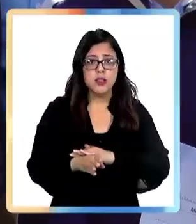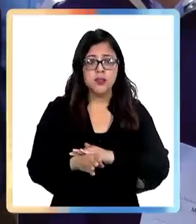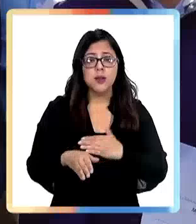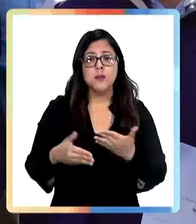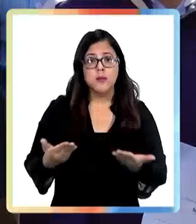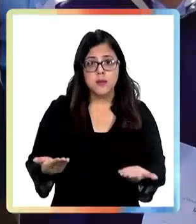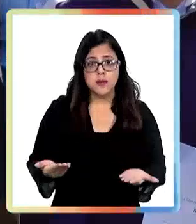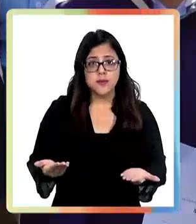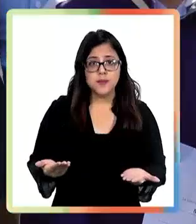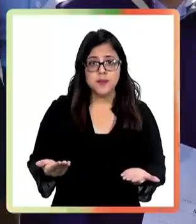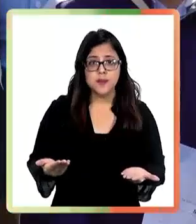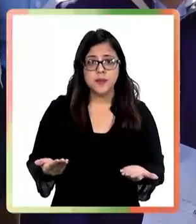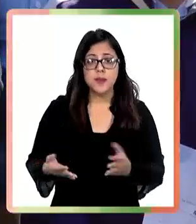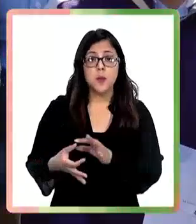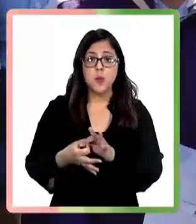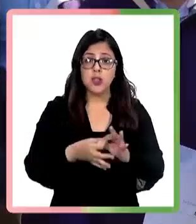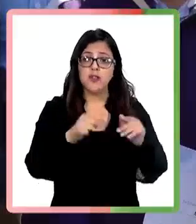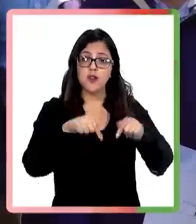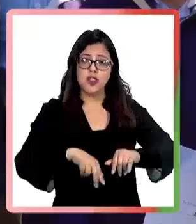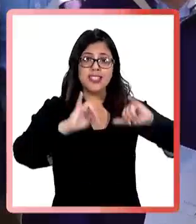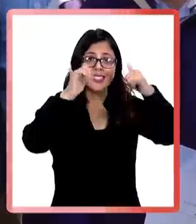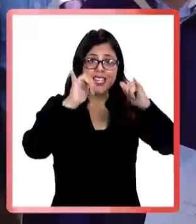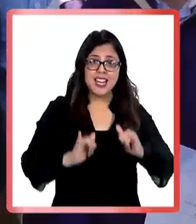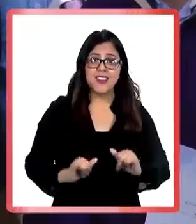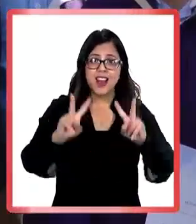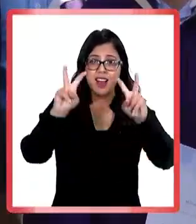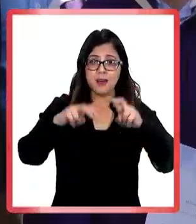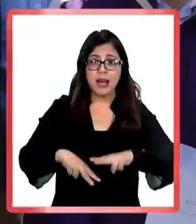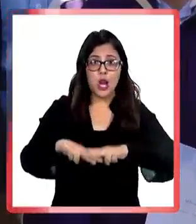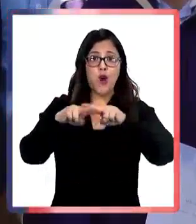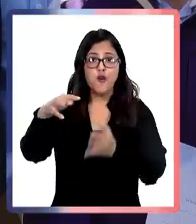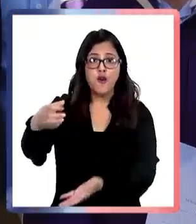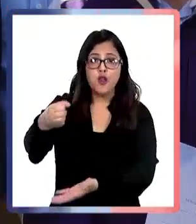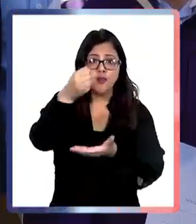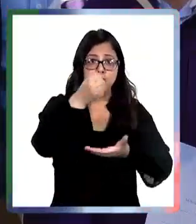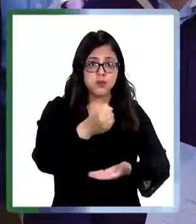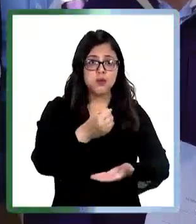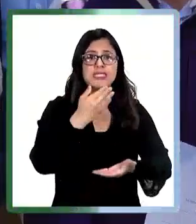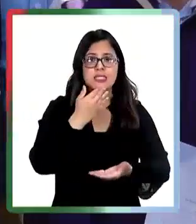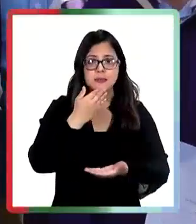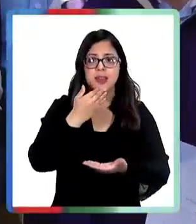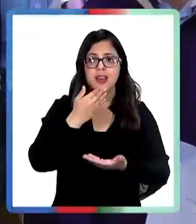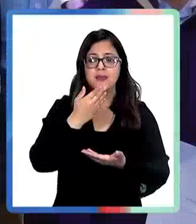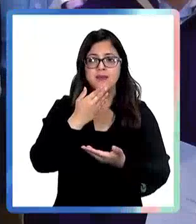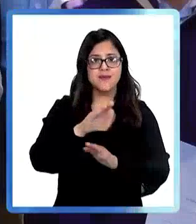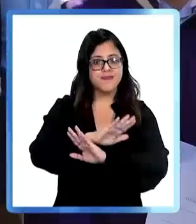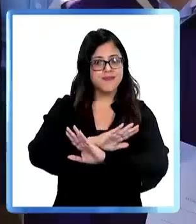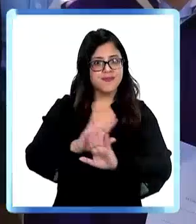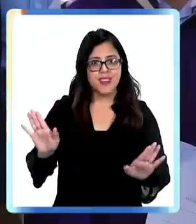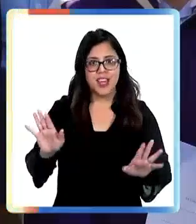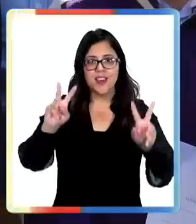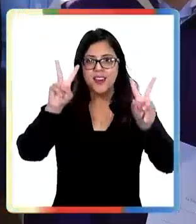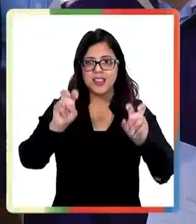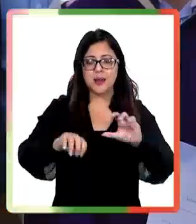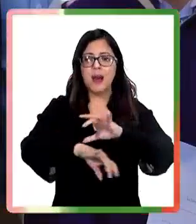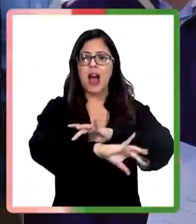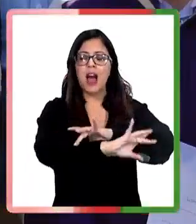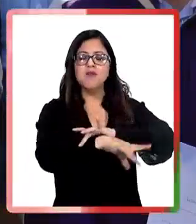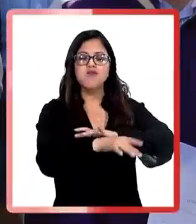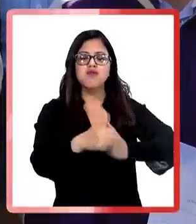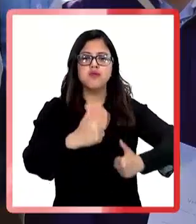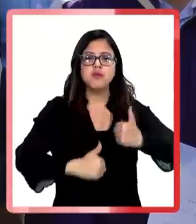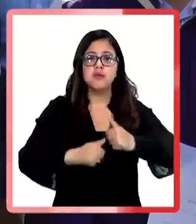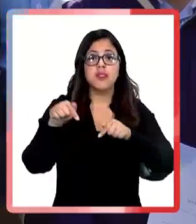Por eso mismo, hoy aparte de celebrar la entrega de estos fondos, también dijimos adiós a la concursabilidad en Chile. Este es el